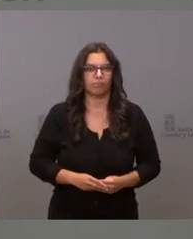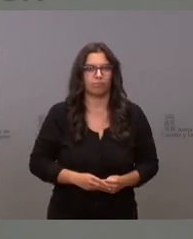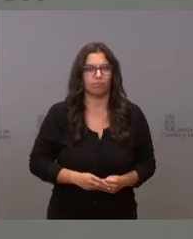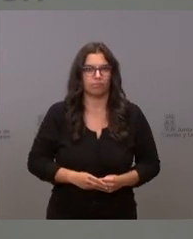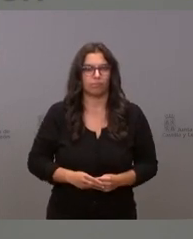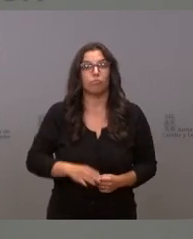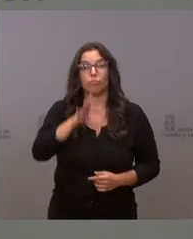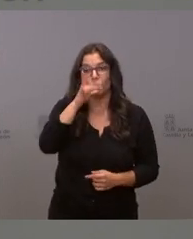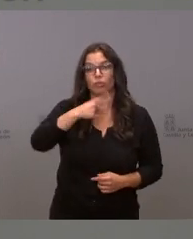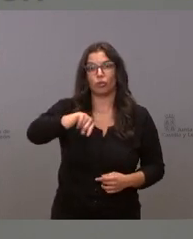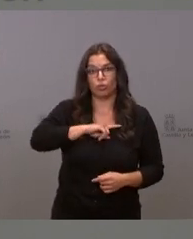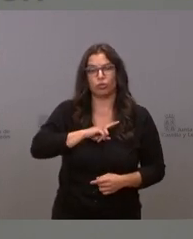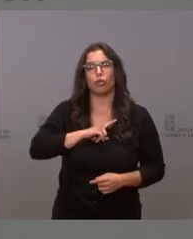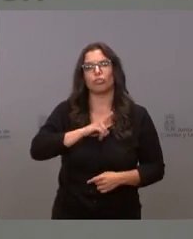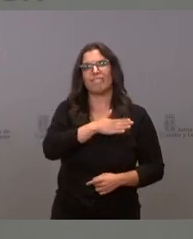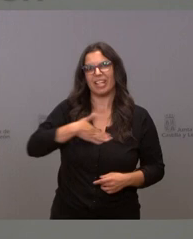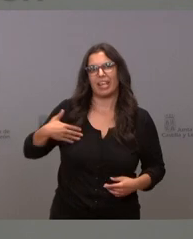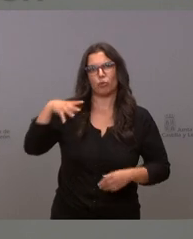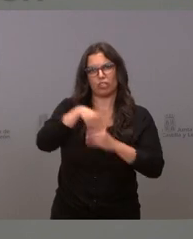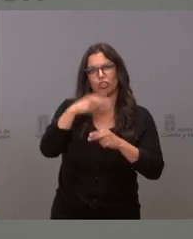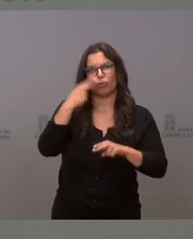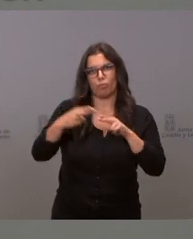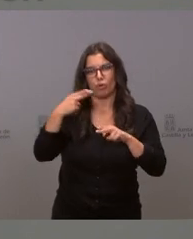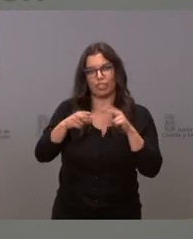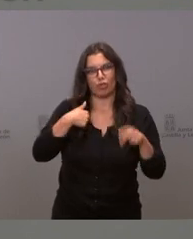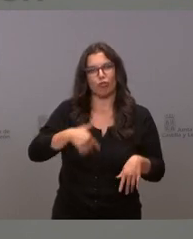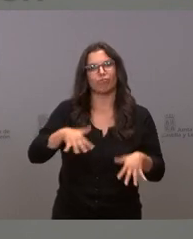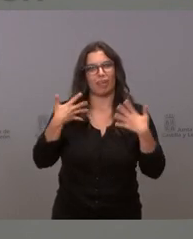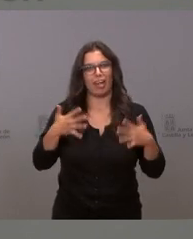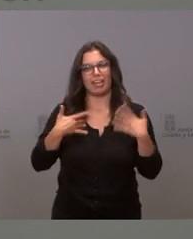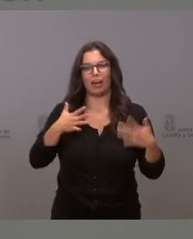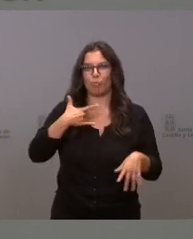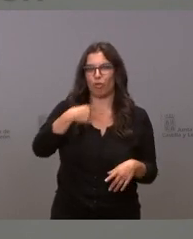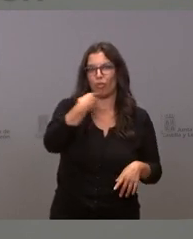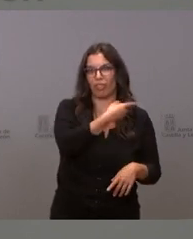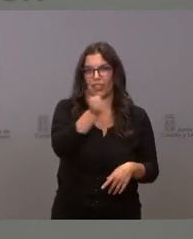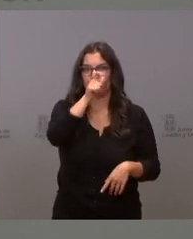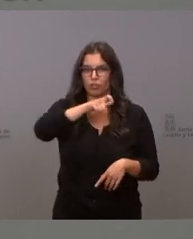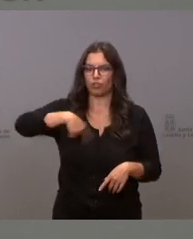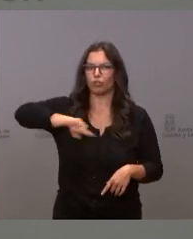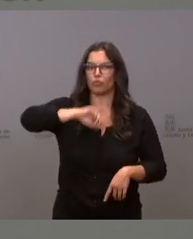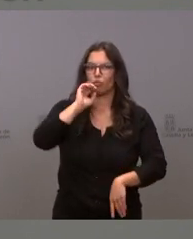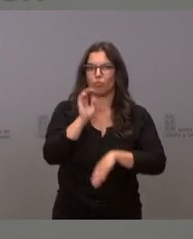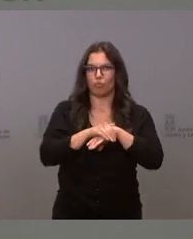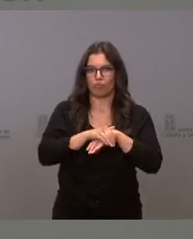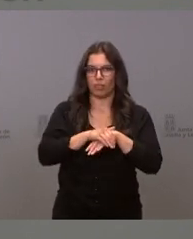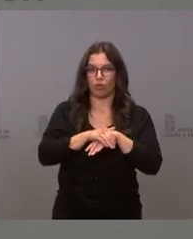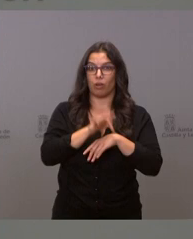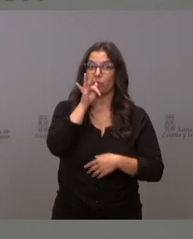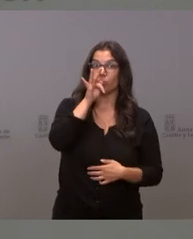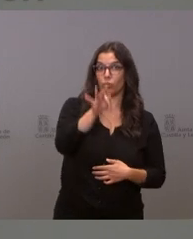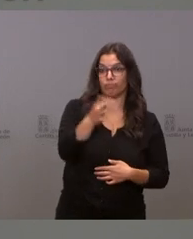a la política y me alegra poder decir hoy a nuestros ciudadanos que hemos cumplido con nuestra palabra